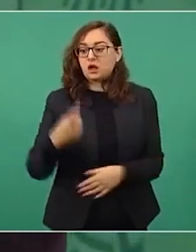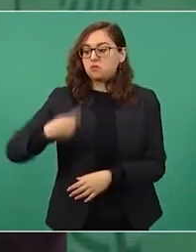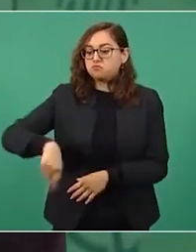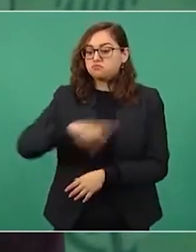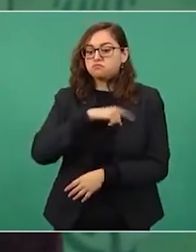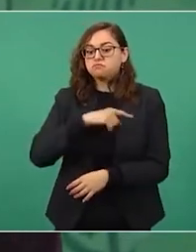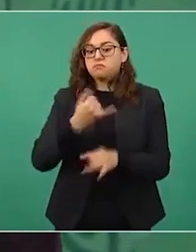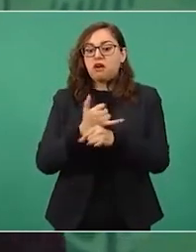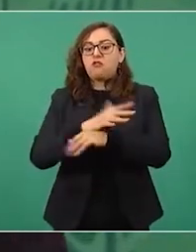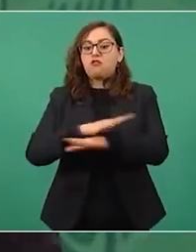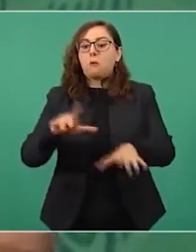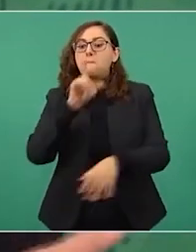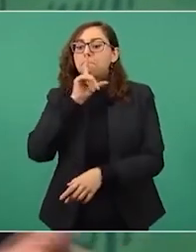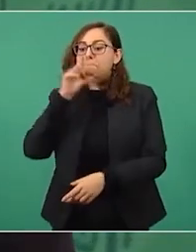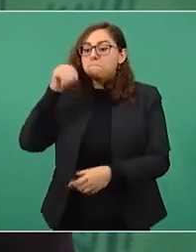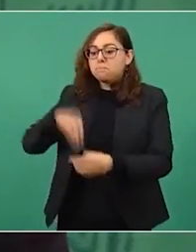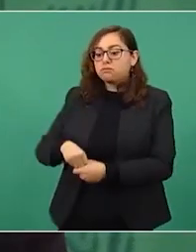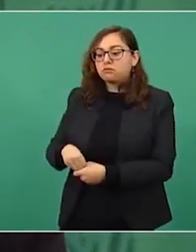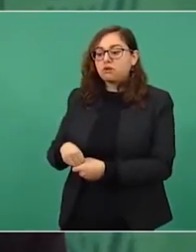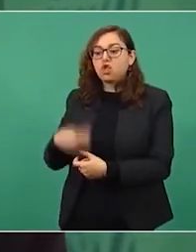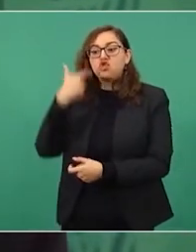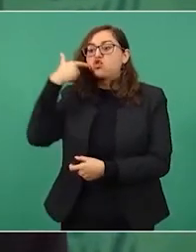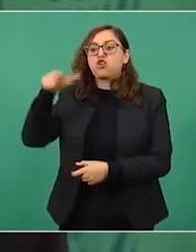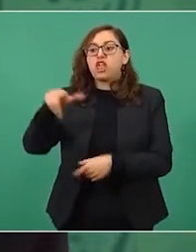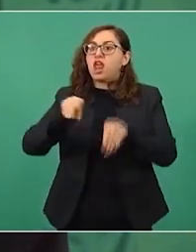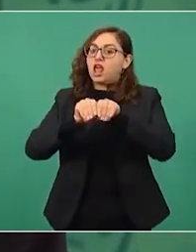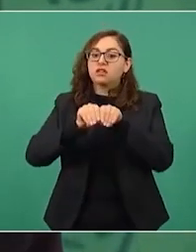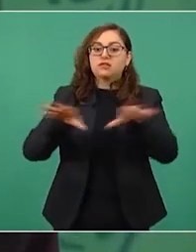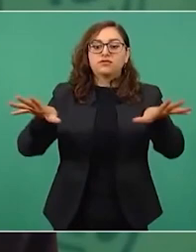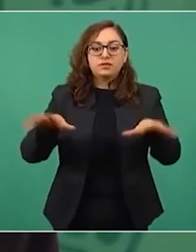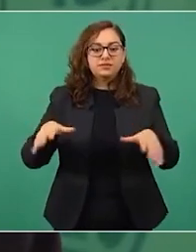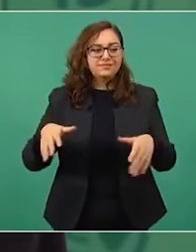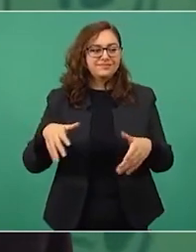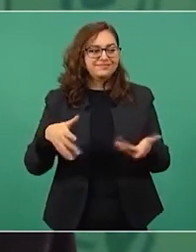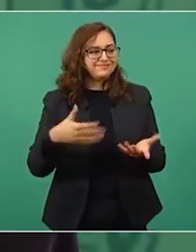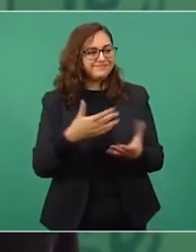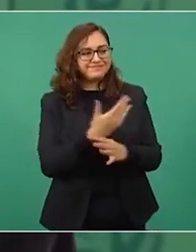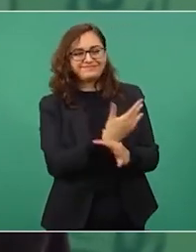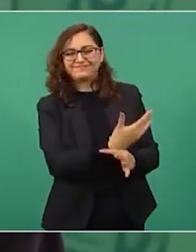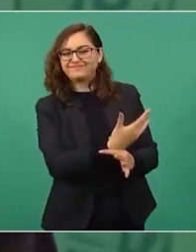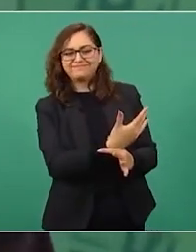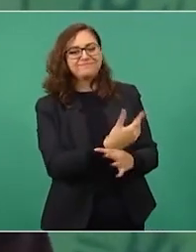y eso no es cierto este